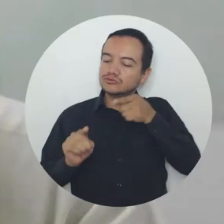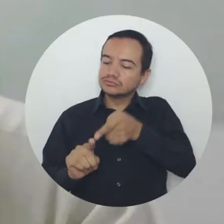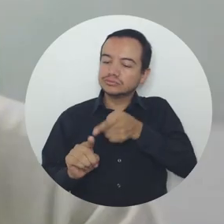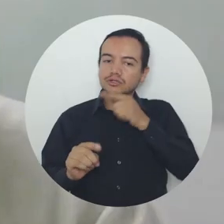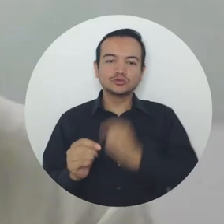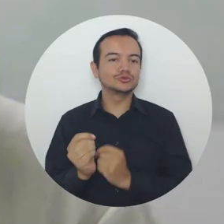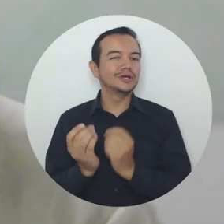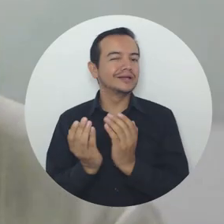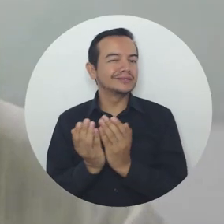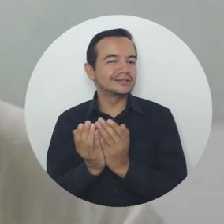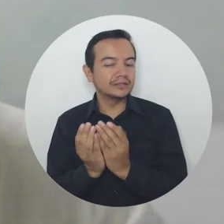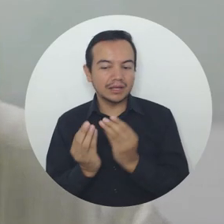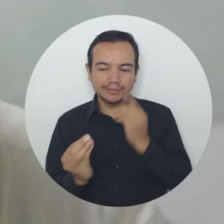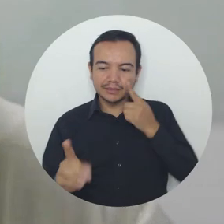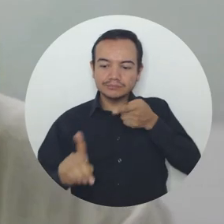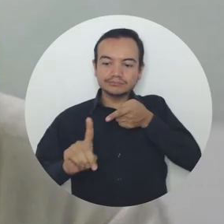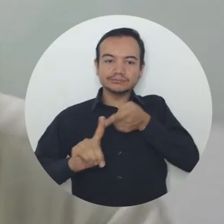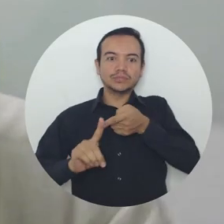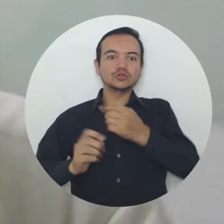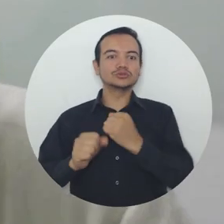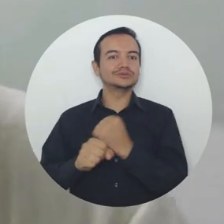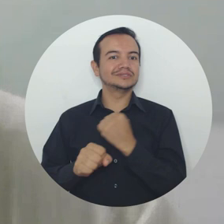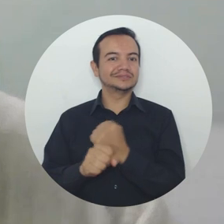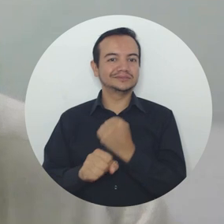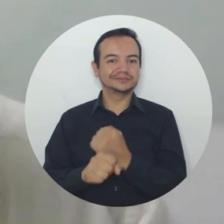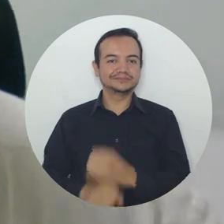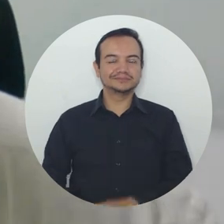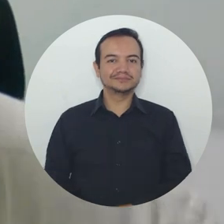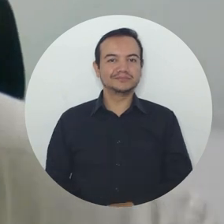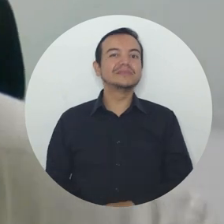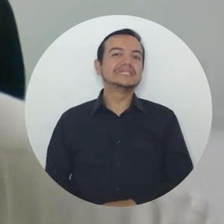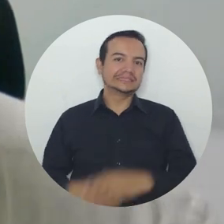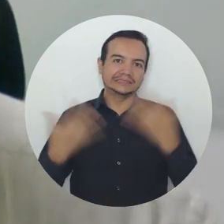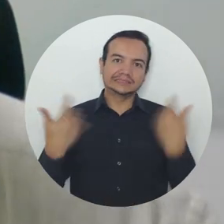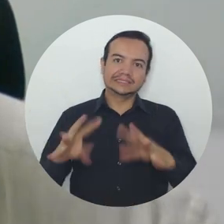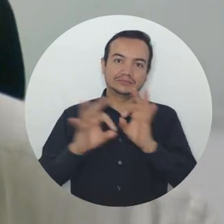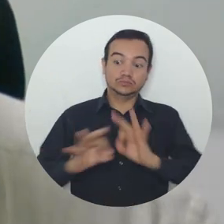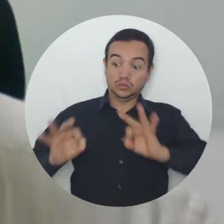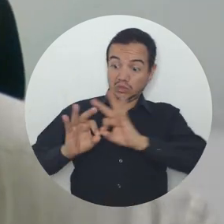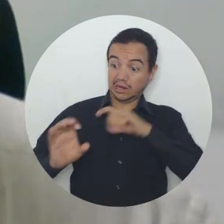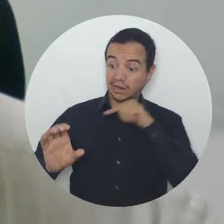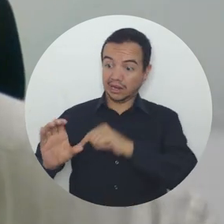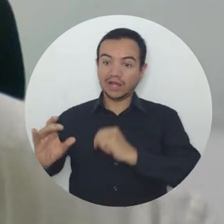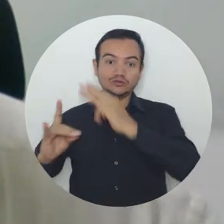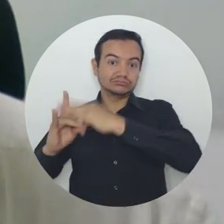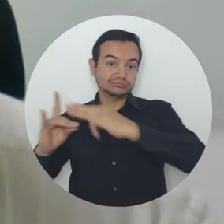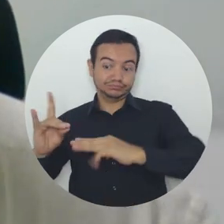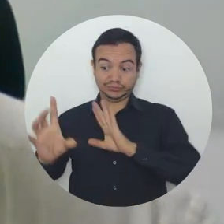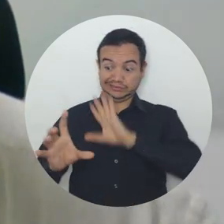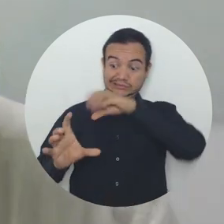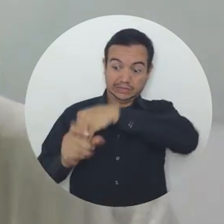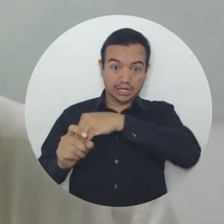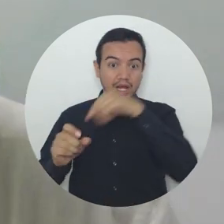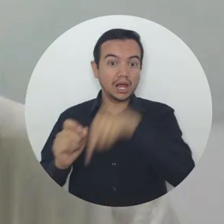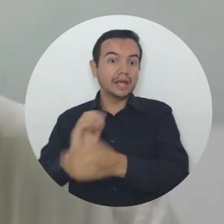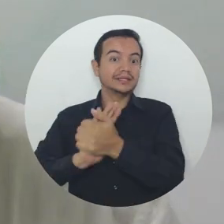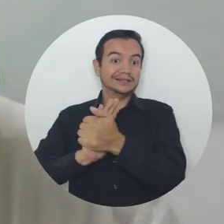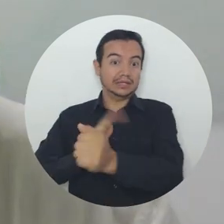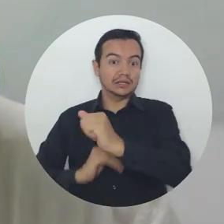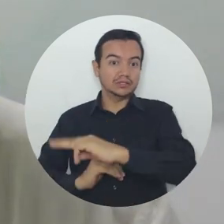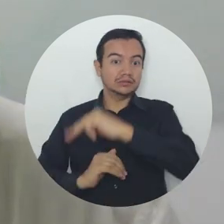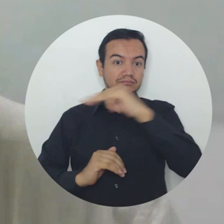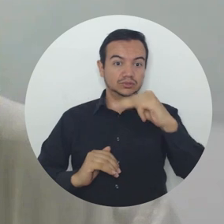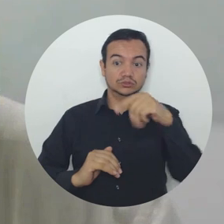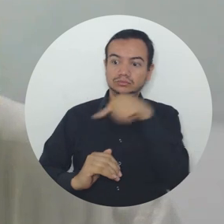Yo creo que es muy importante ese reconocimiento que el programa Talento Magdalena de la Universidad del Magdalena favoreció